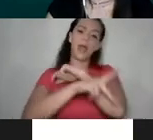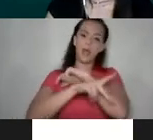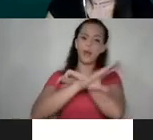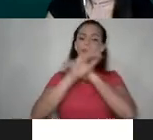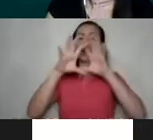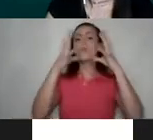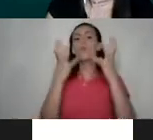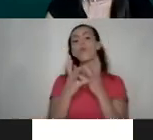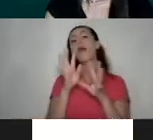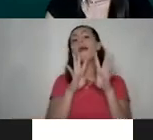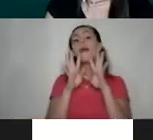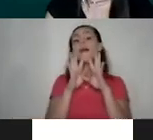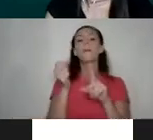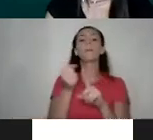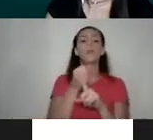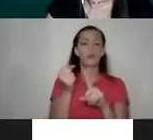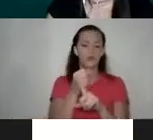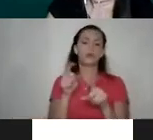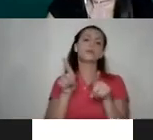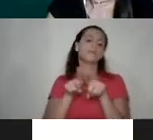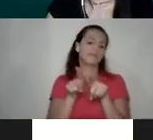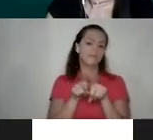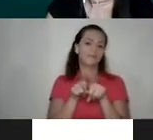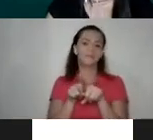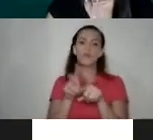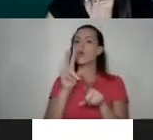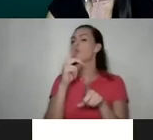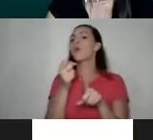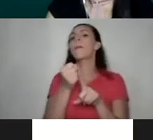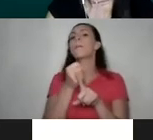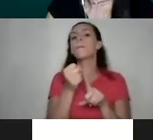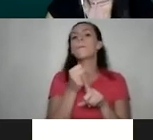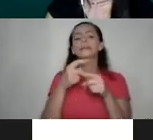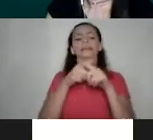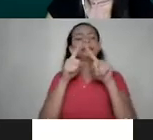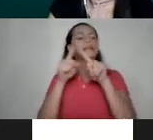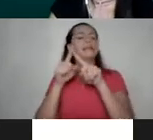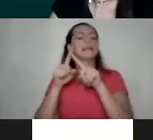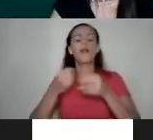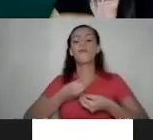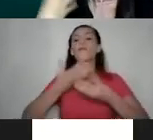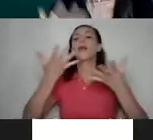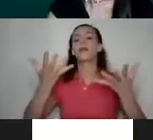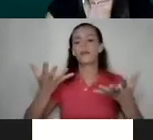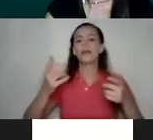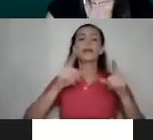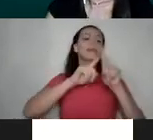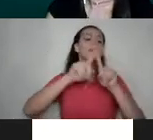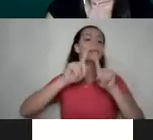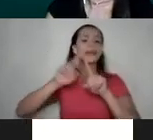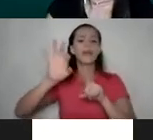hablamos de violencias también, no solo de violencia, porque existen diferentes manifestaciones, existen diferentes